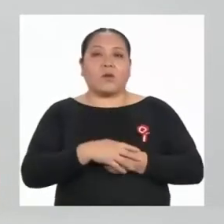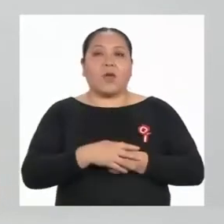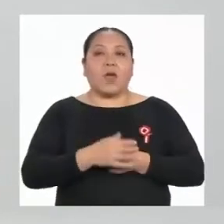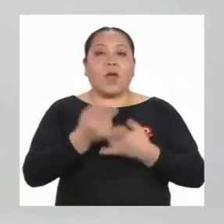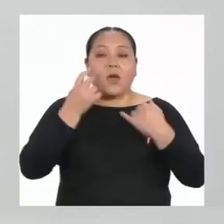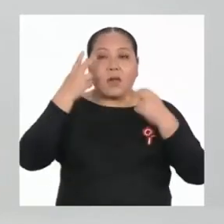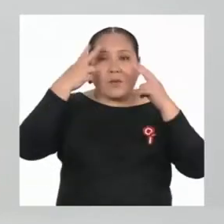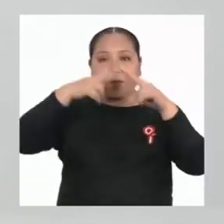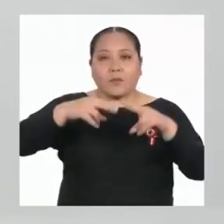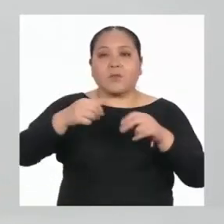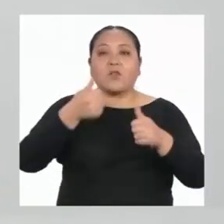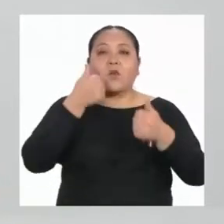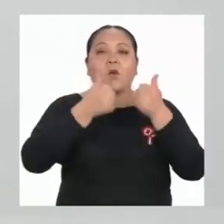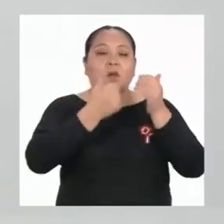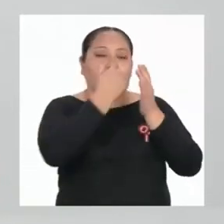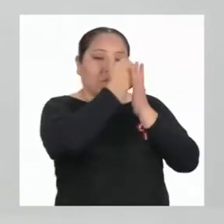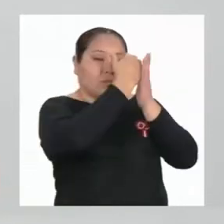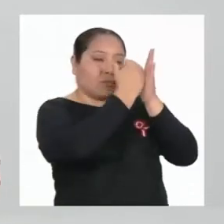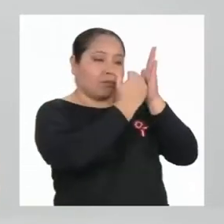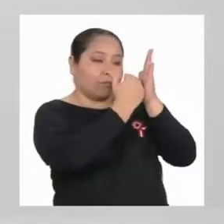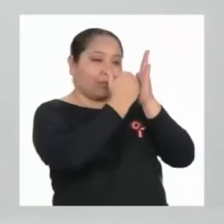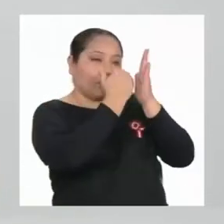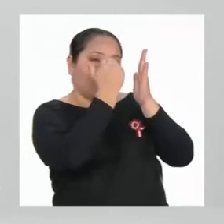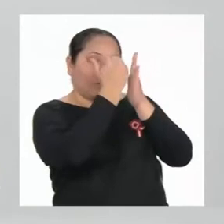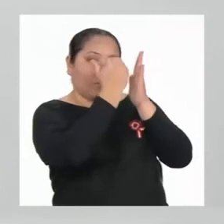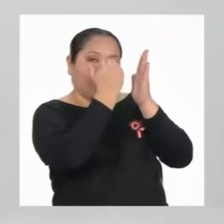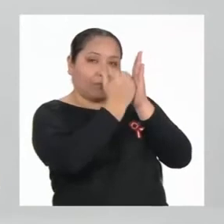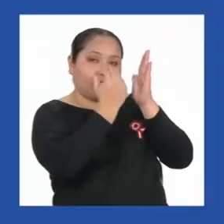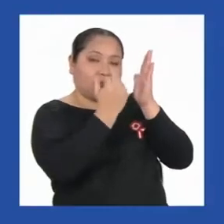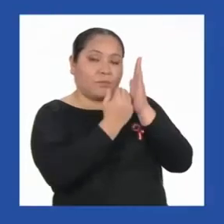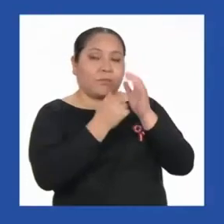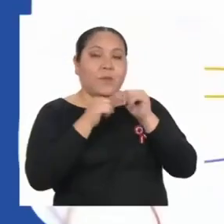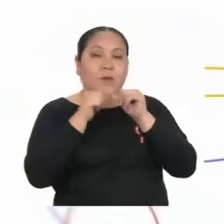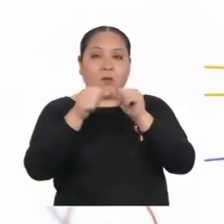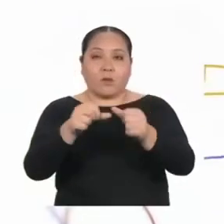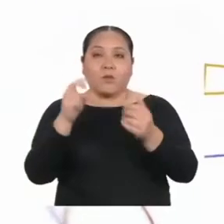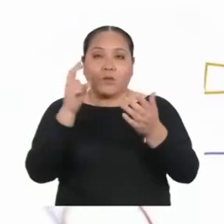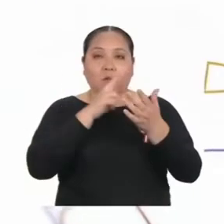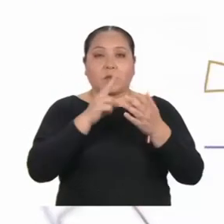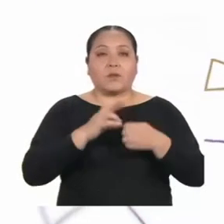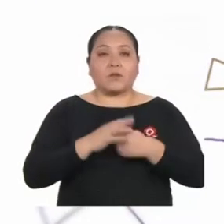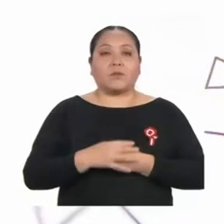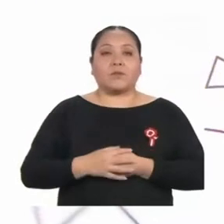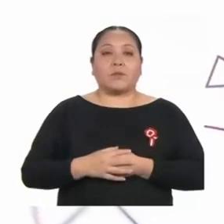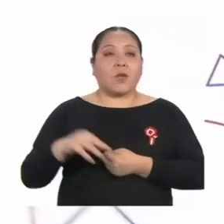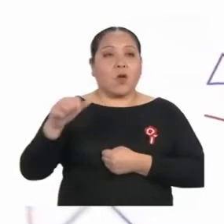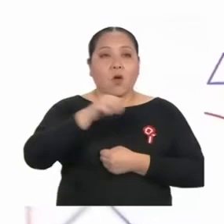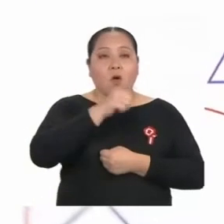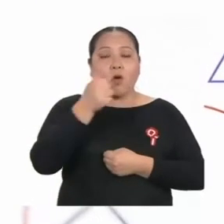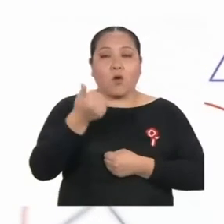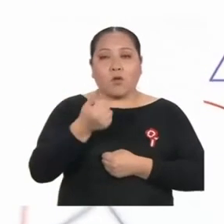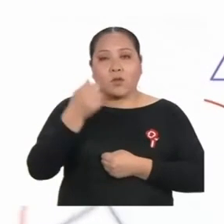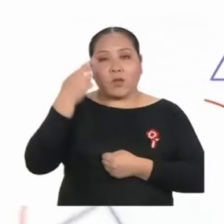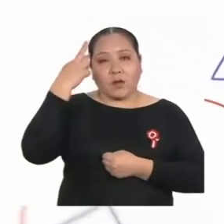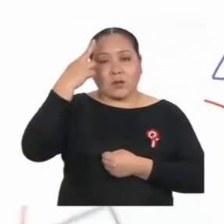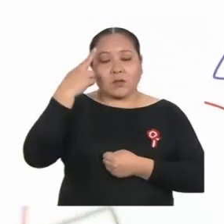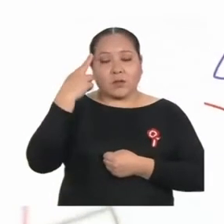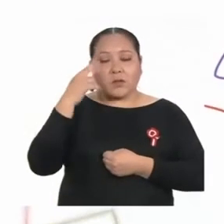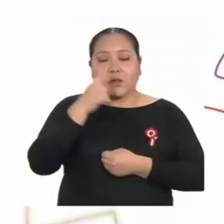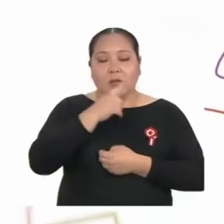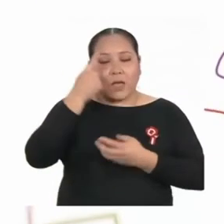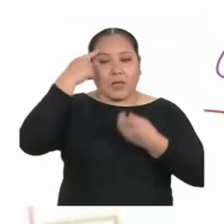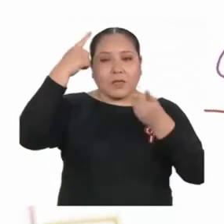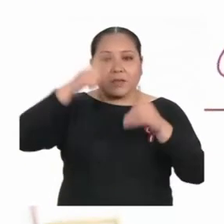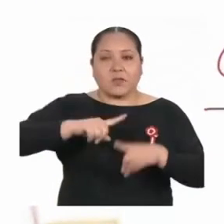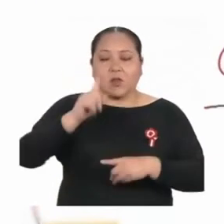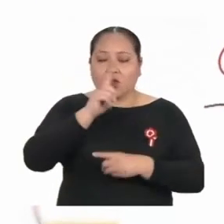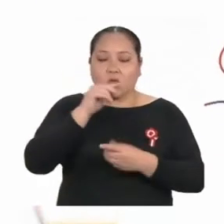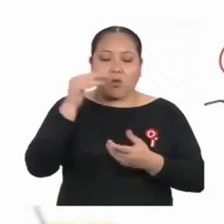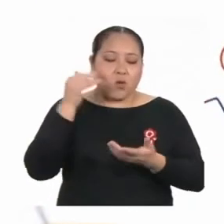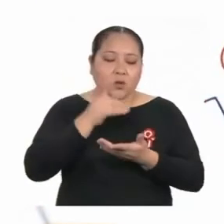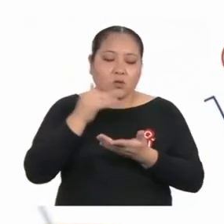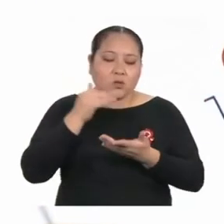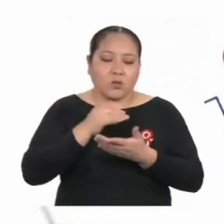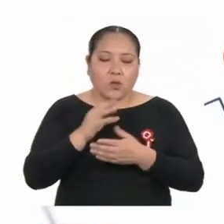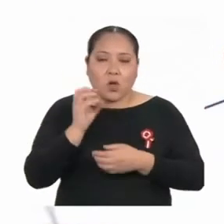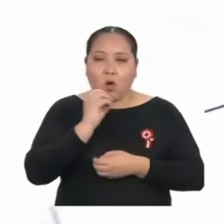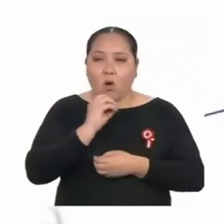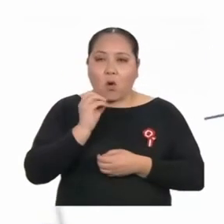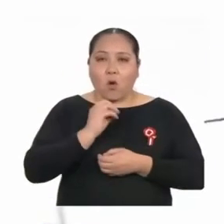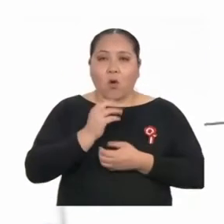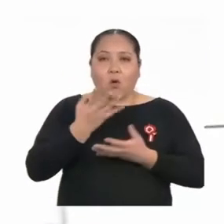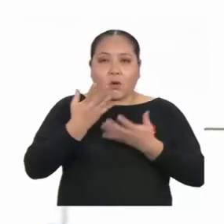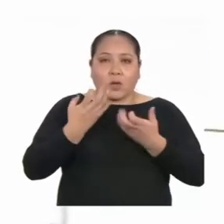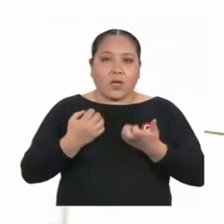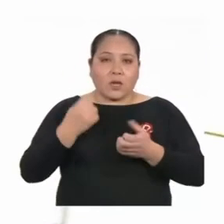lo que sigue en el texto, para continuar con la lectura. Otra razón es la decisión de no querer estudiar o querer trabajar,